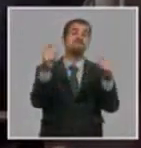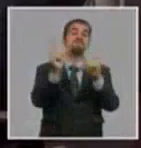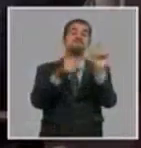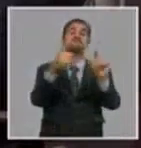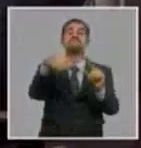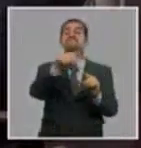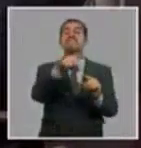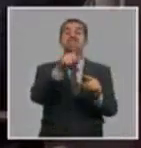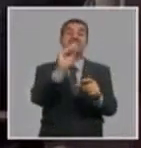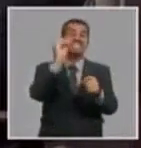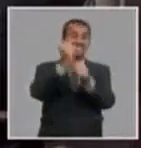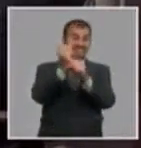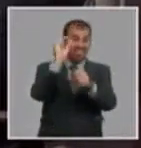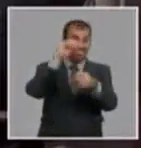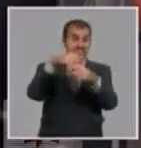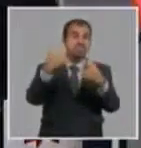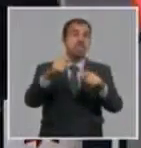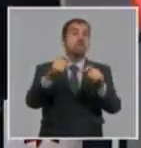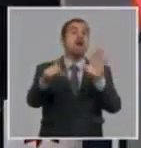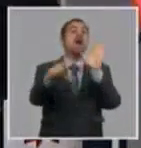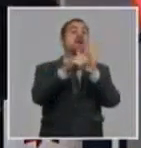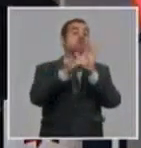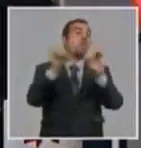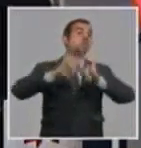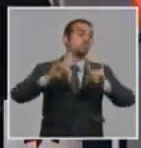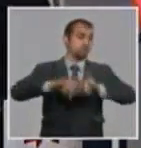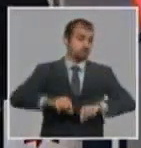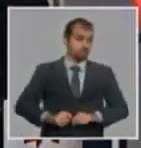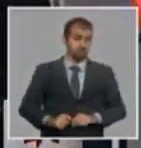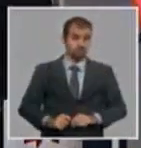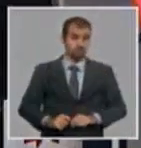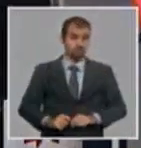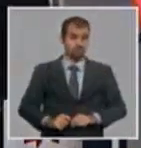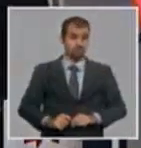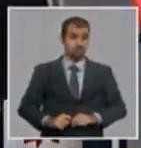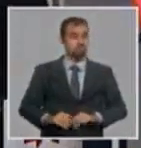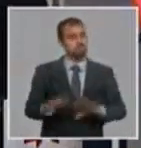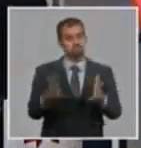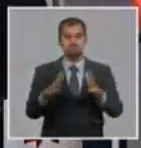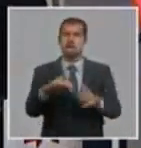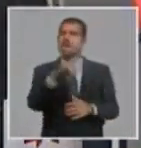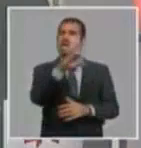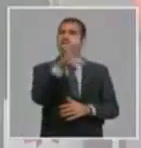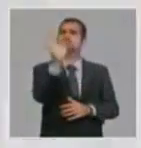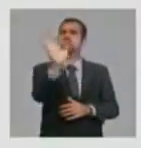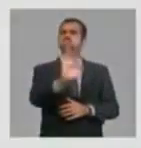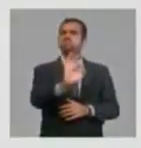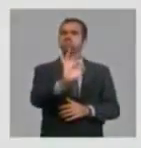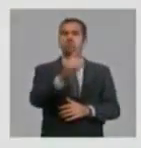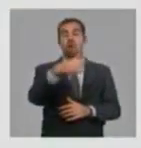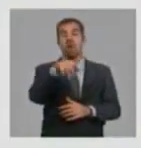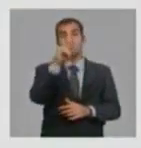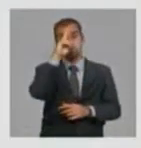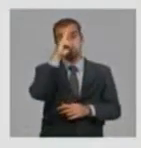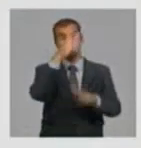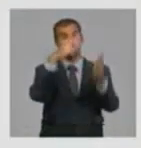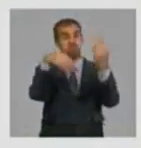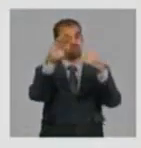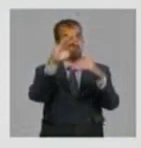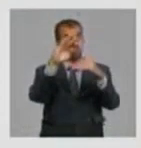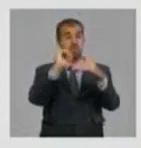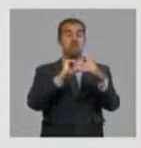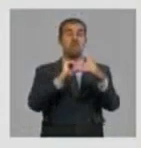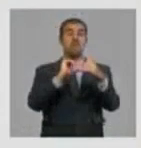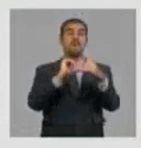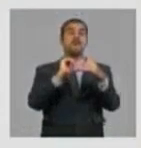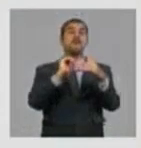trabajadores universitarios en su composición laboral. Y tiene que tener más de un 15% con graduación de doctores másteres o especialistas